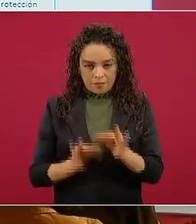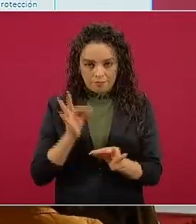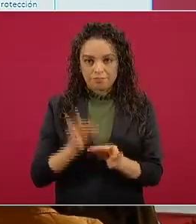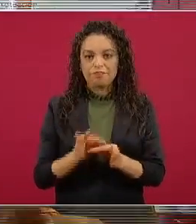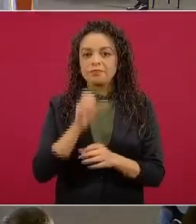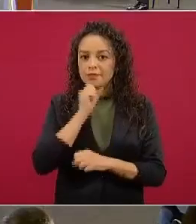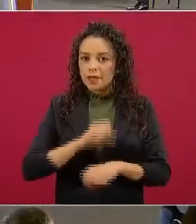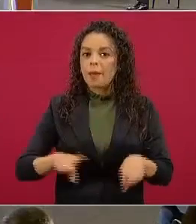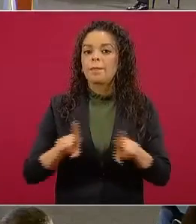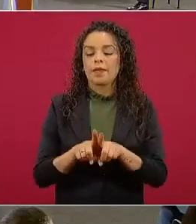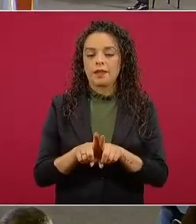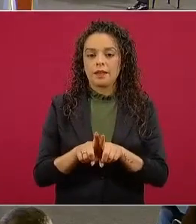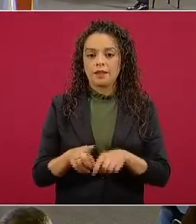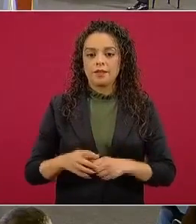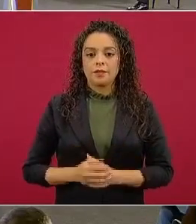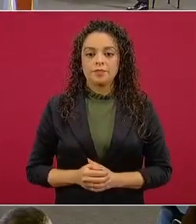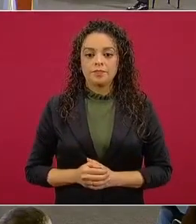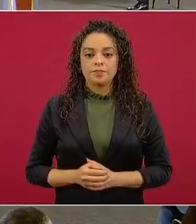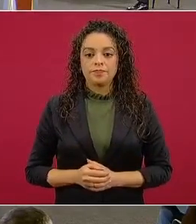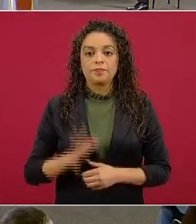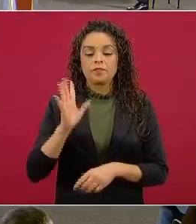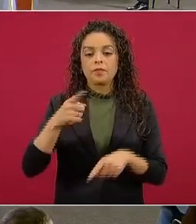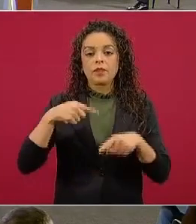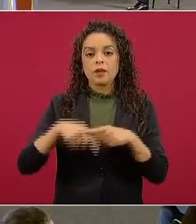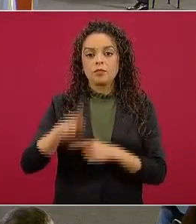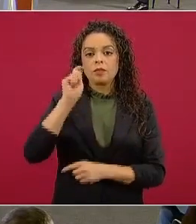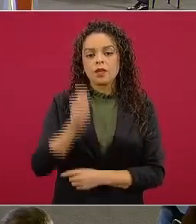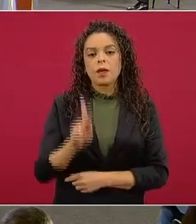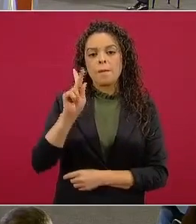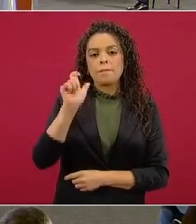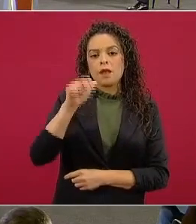ya entró en vigor el plan de protección civil